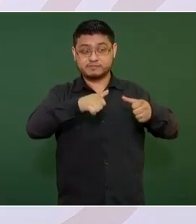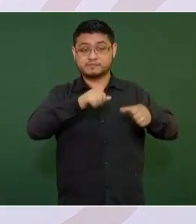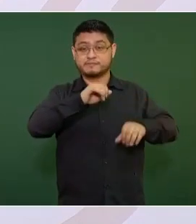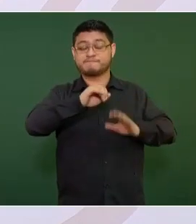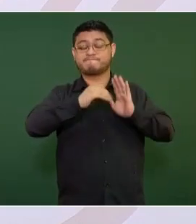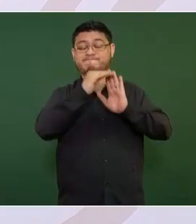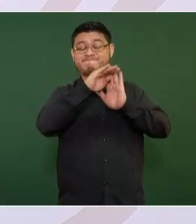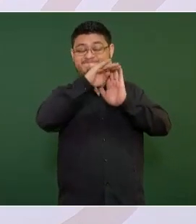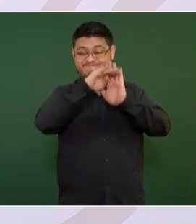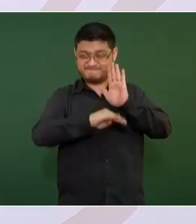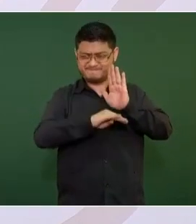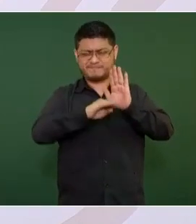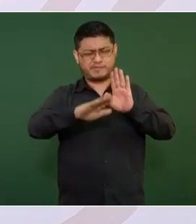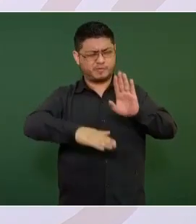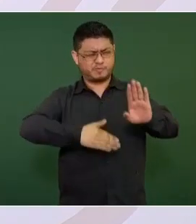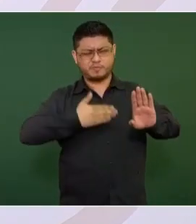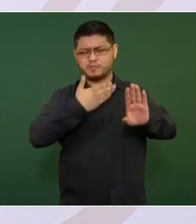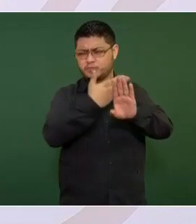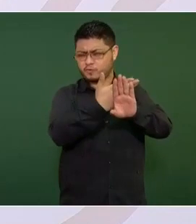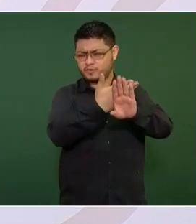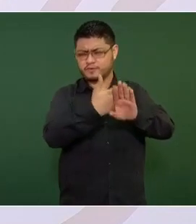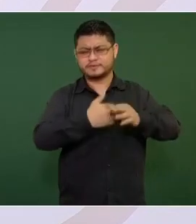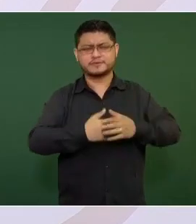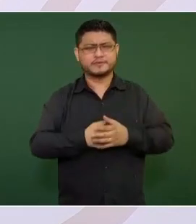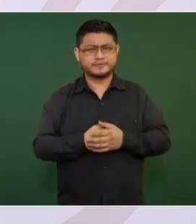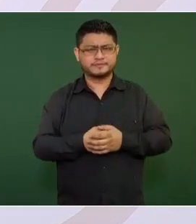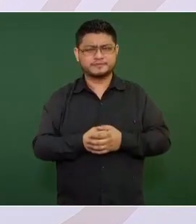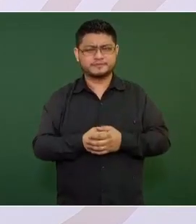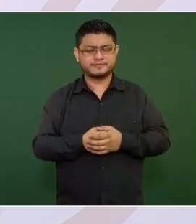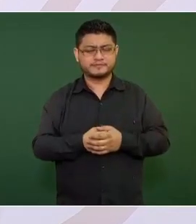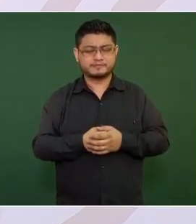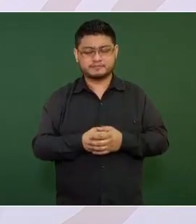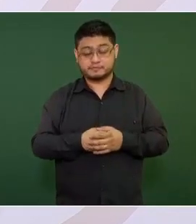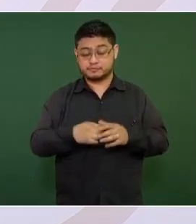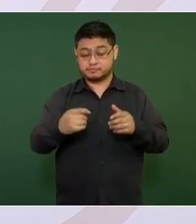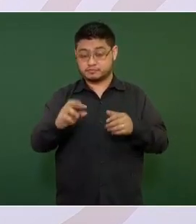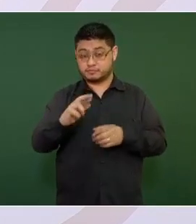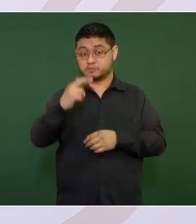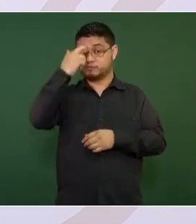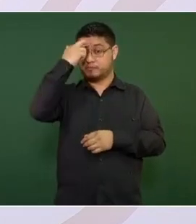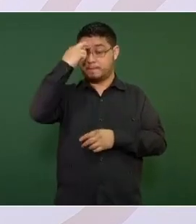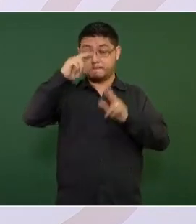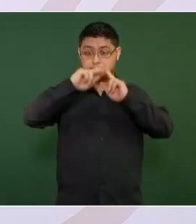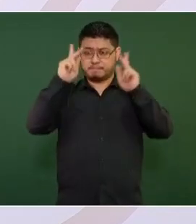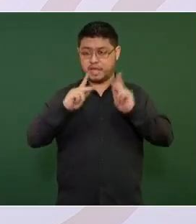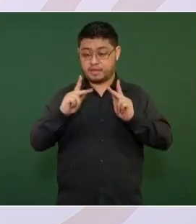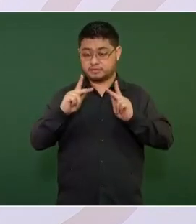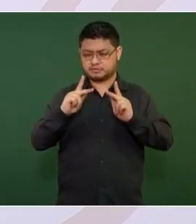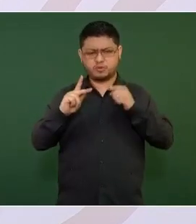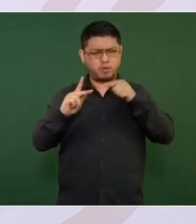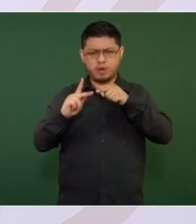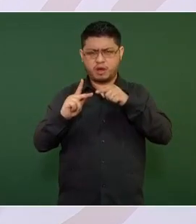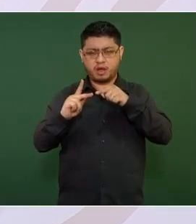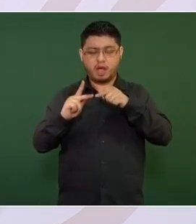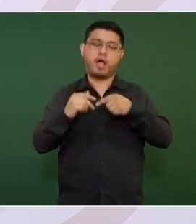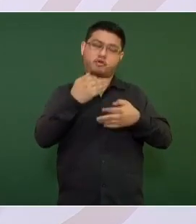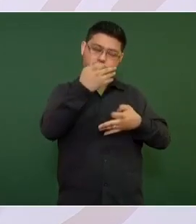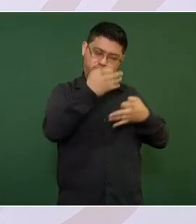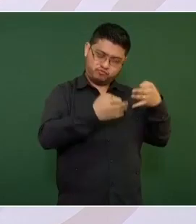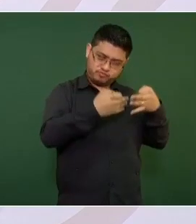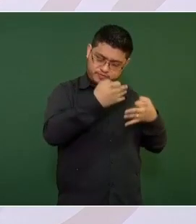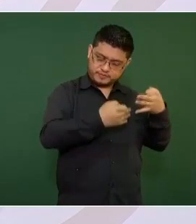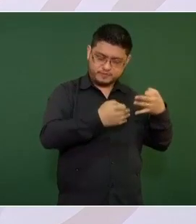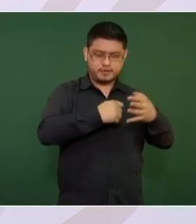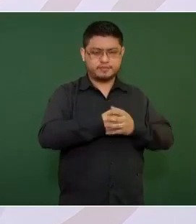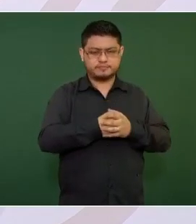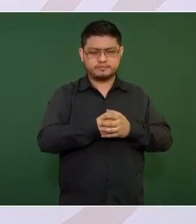violencia, aplicando el principio de que la paz es fruto de la justicia. Los delitos del Fuero